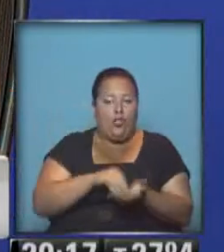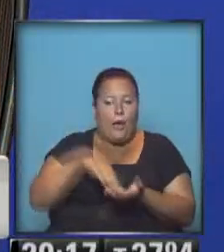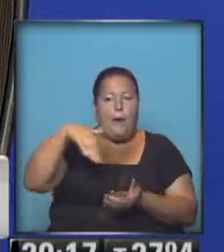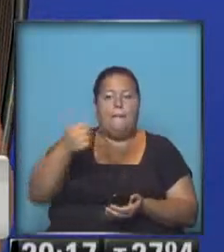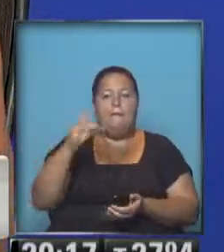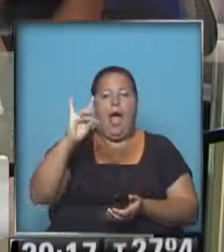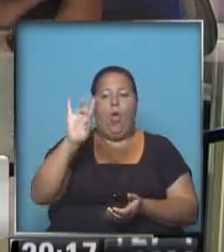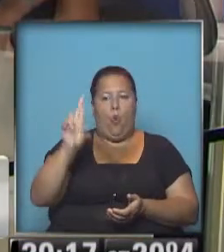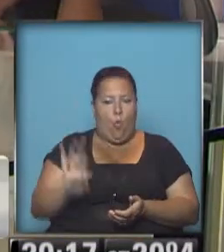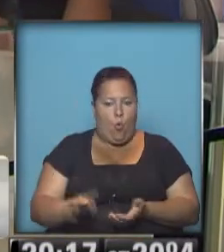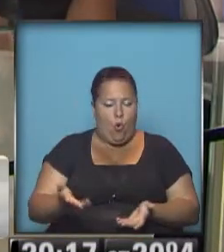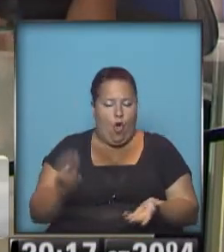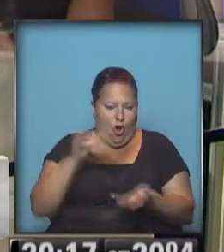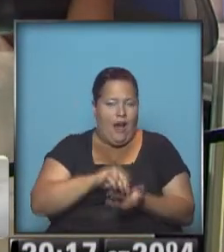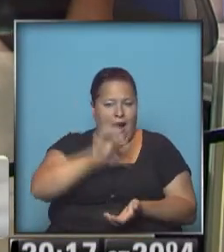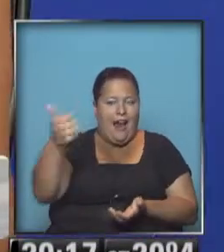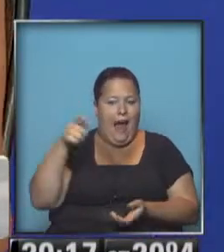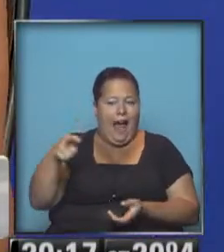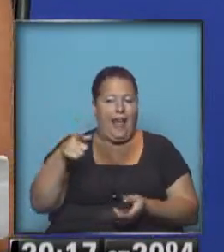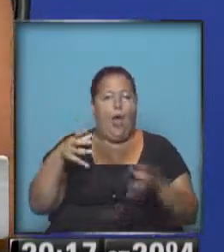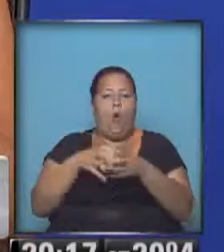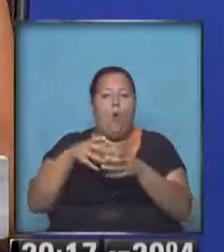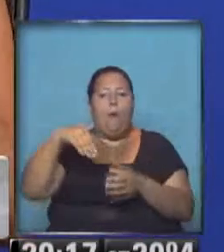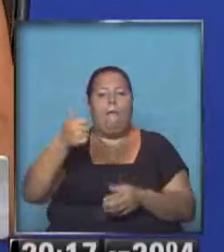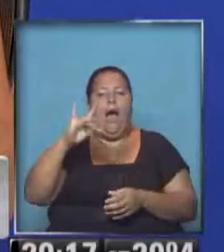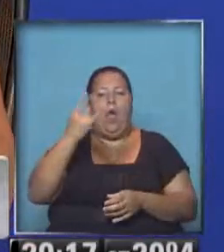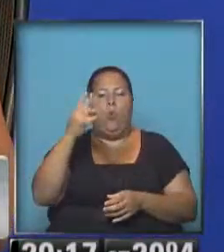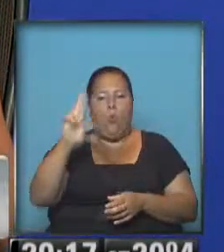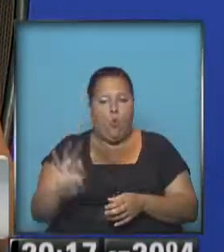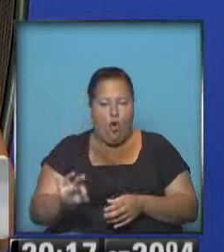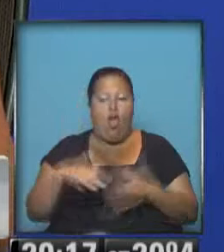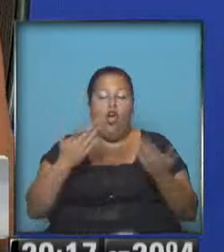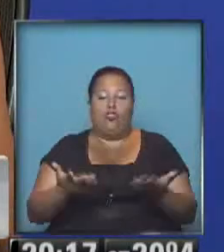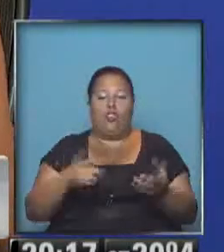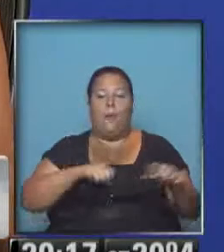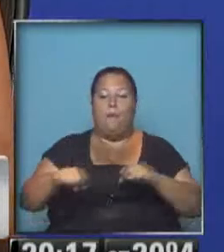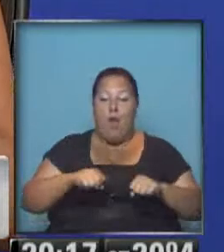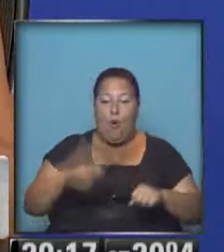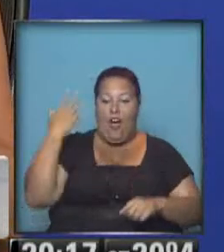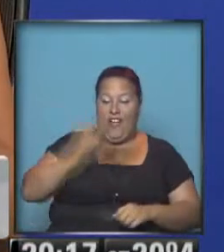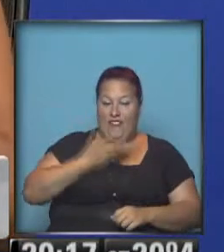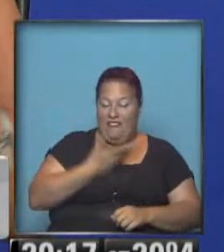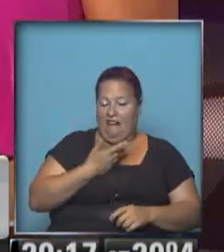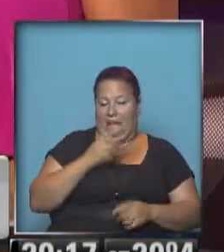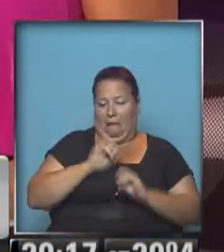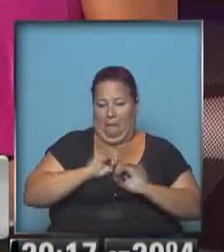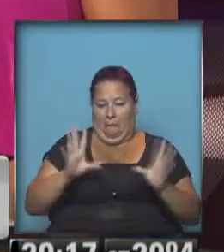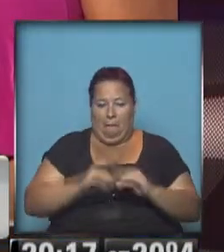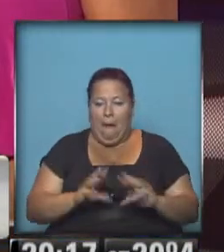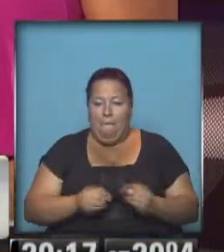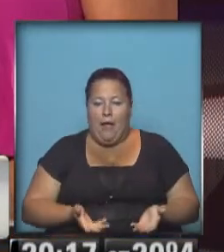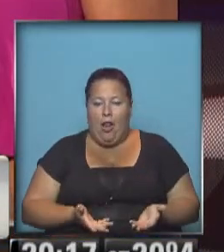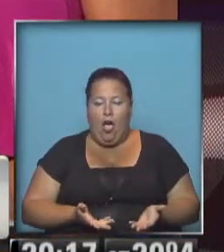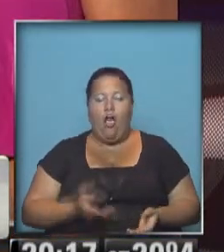Maduro, dan nuevamente ganador al partido de Maduro. Entonces, toda la desestabilización que hubo en febrero no sirvió de nada. Por eso yo